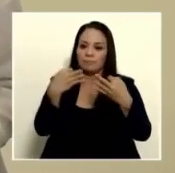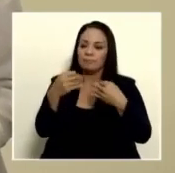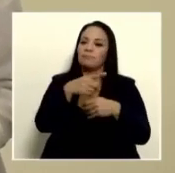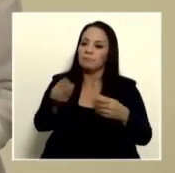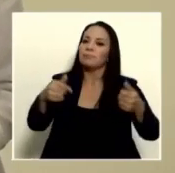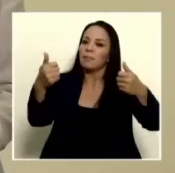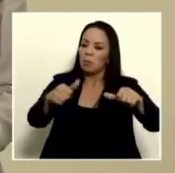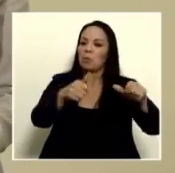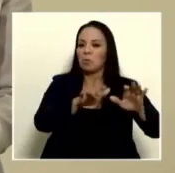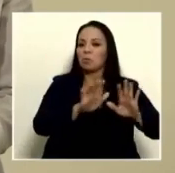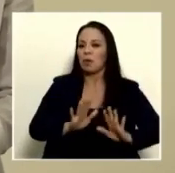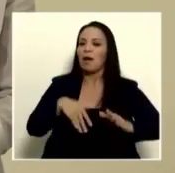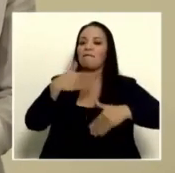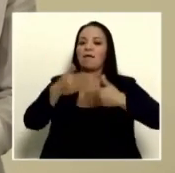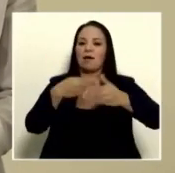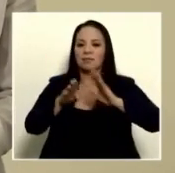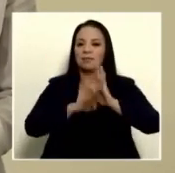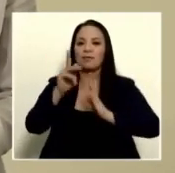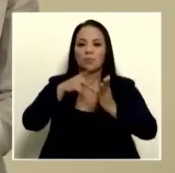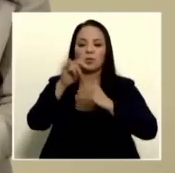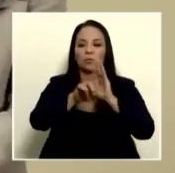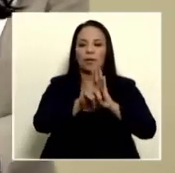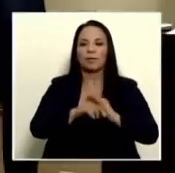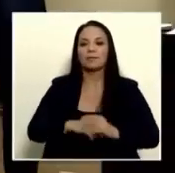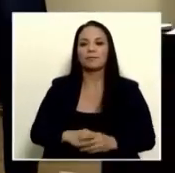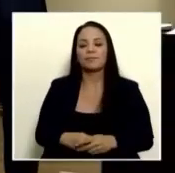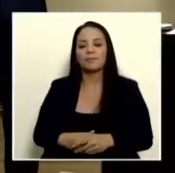acuerdo por lo menos con que se avance el proyecto de ley